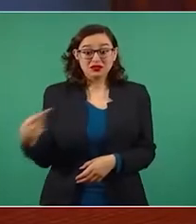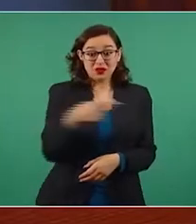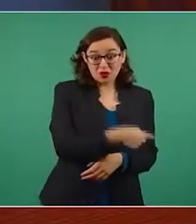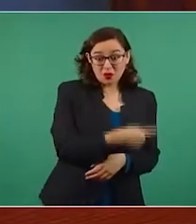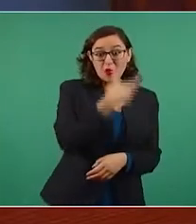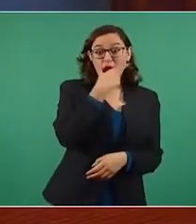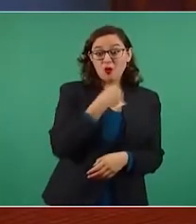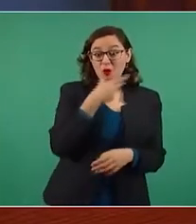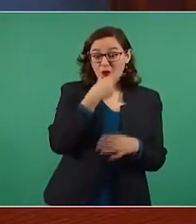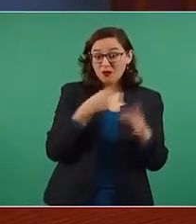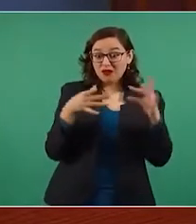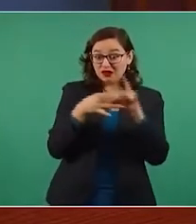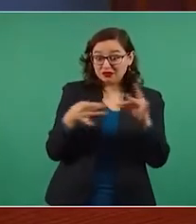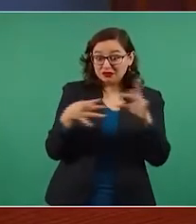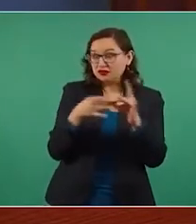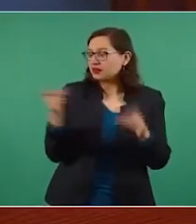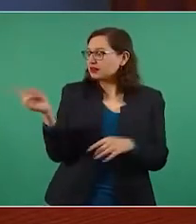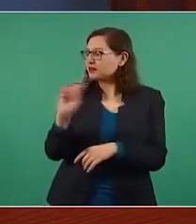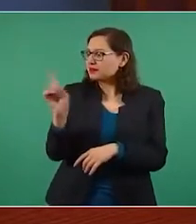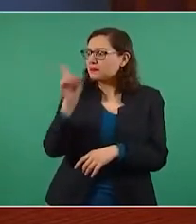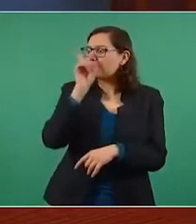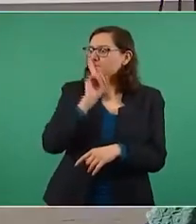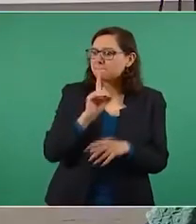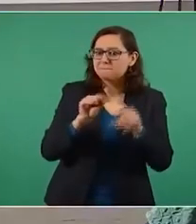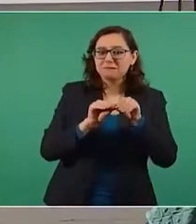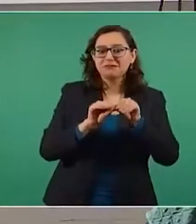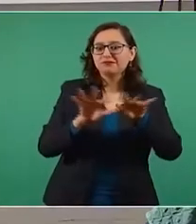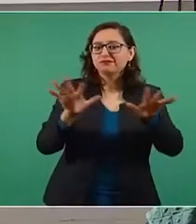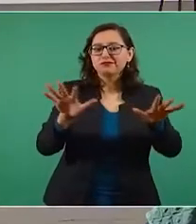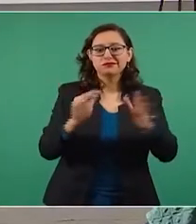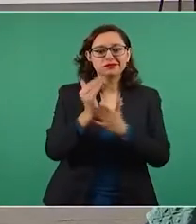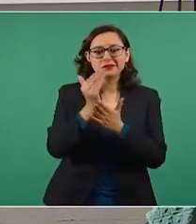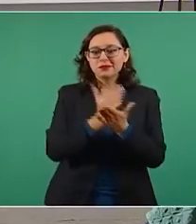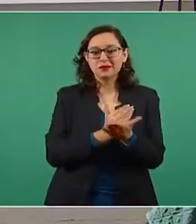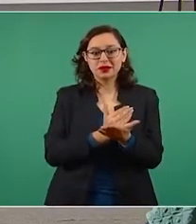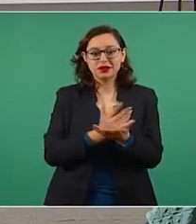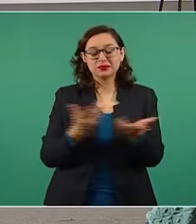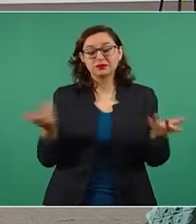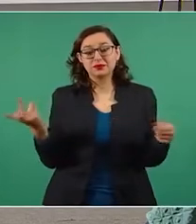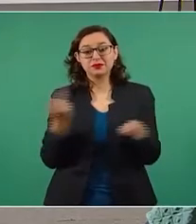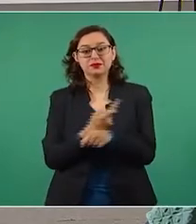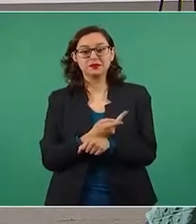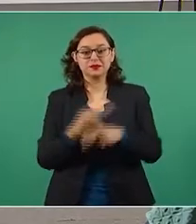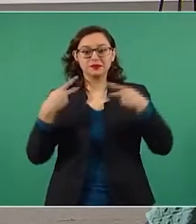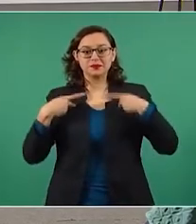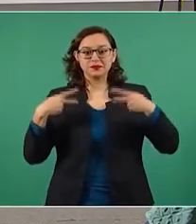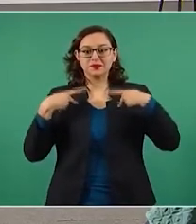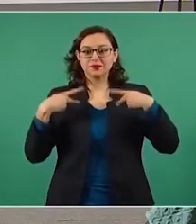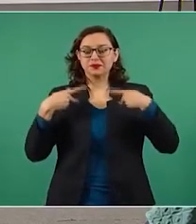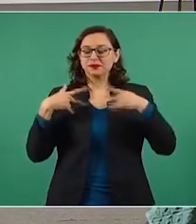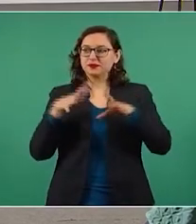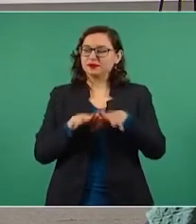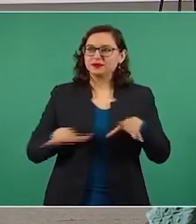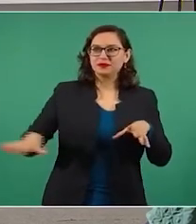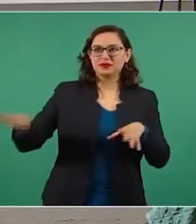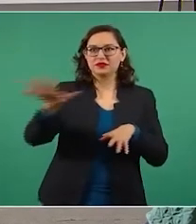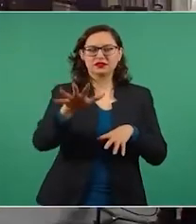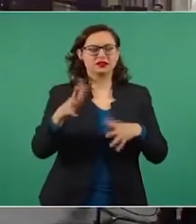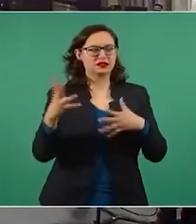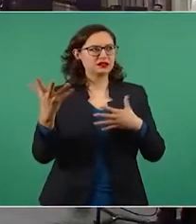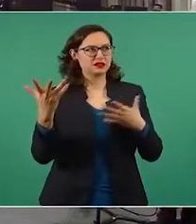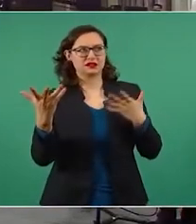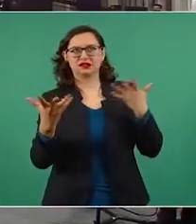estudio de Reuters, por eso los ciudadanos dejaron de creer en los medios de comunicación y